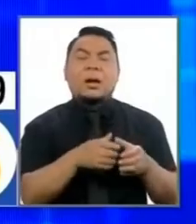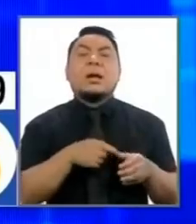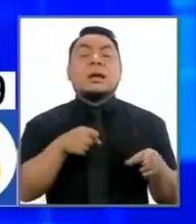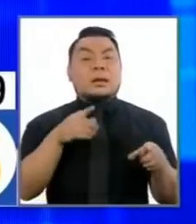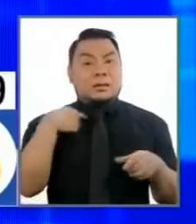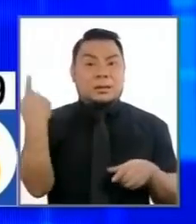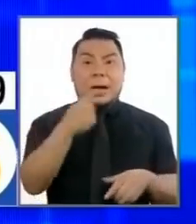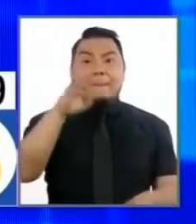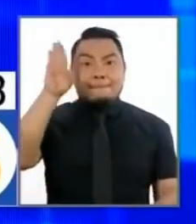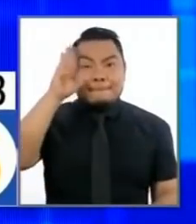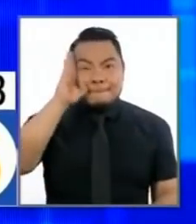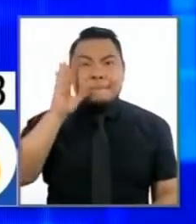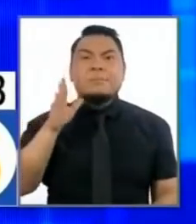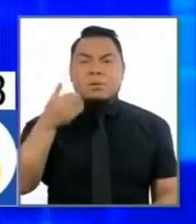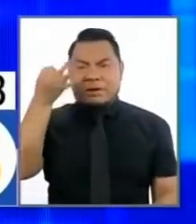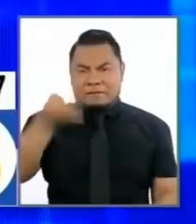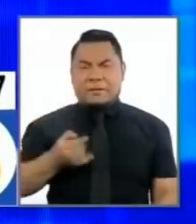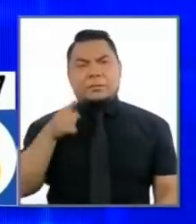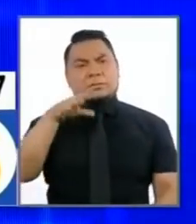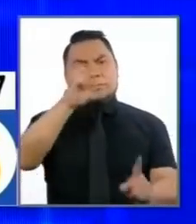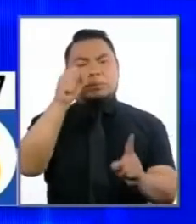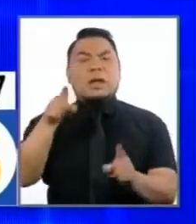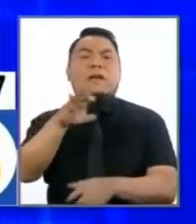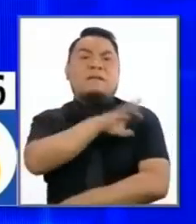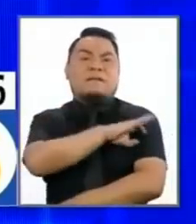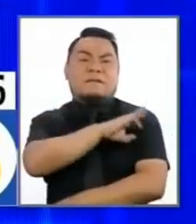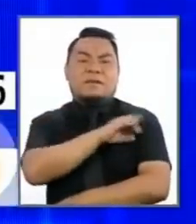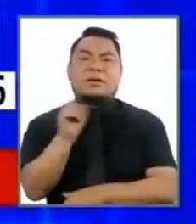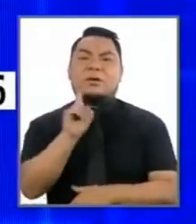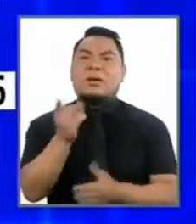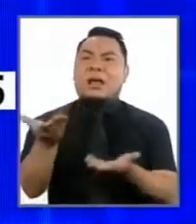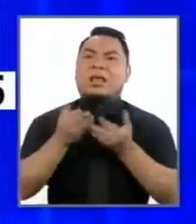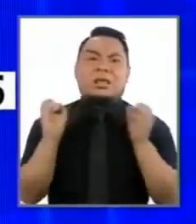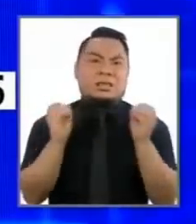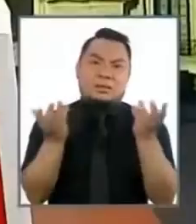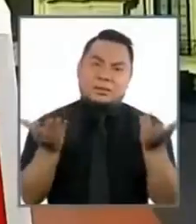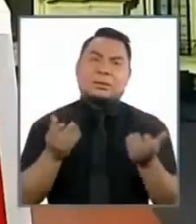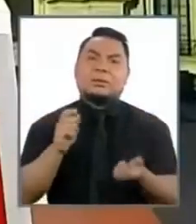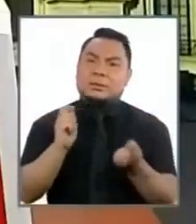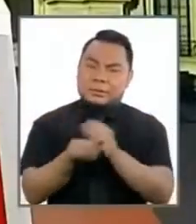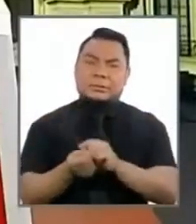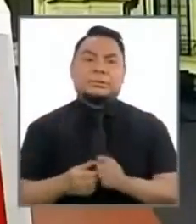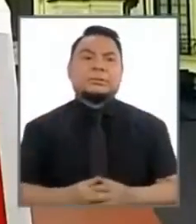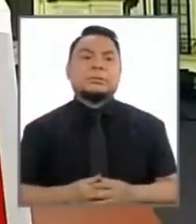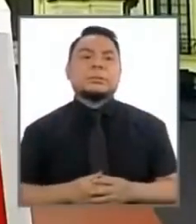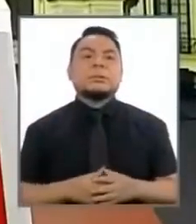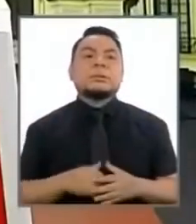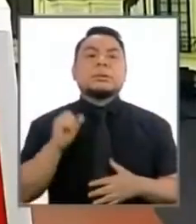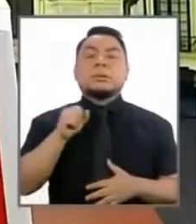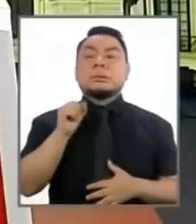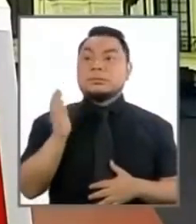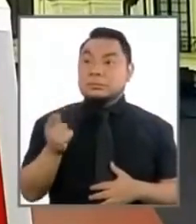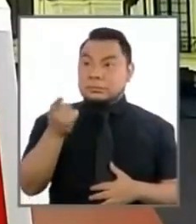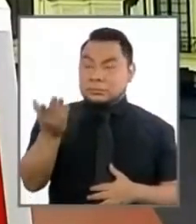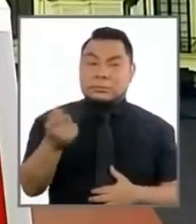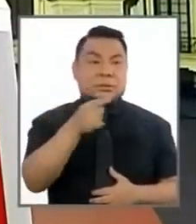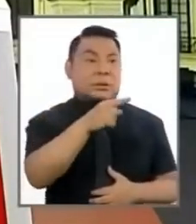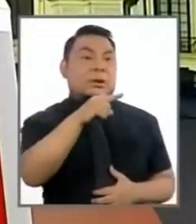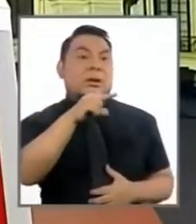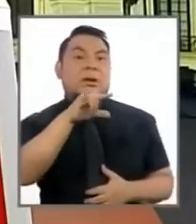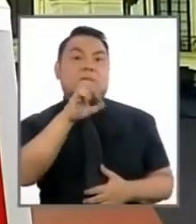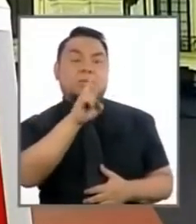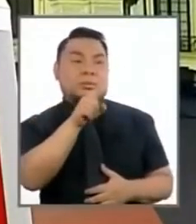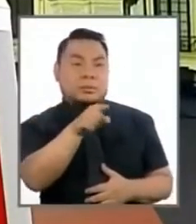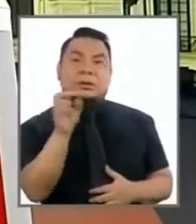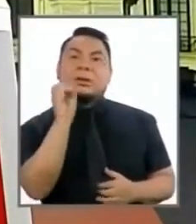podrá darnos efectivamente lo que la fiscalía no nos está dando. Vamos a, por alusión al señor Guzmán